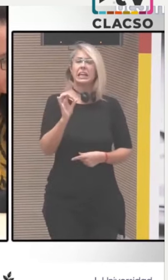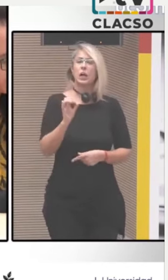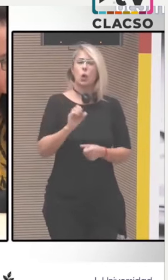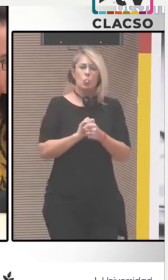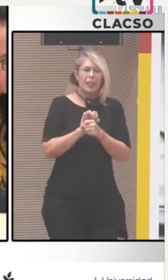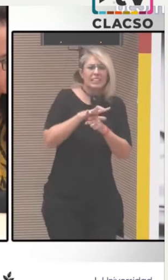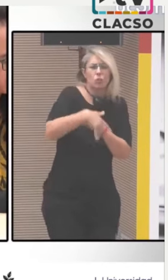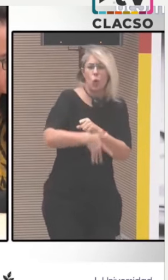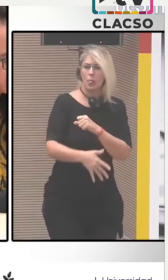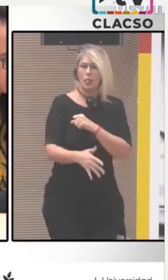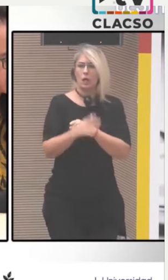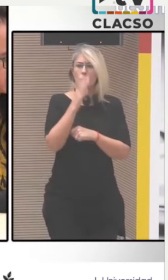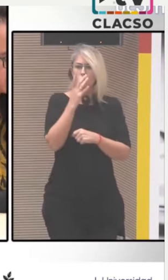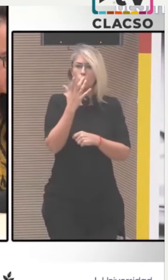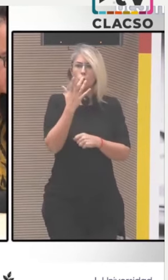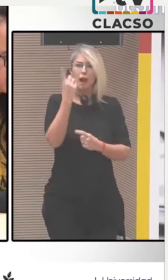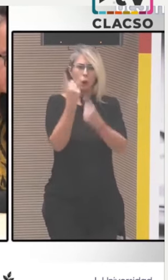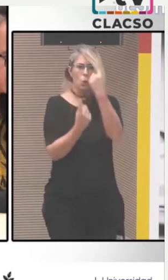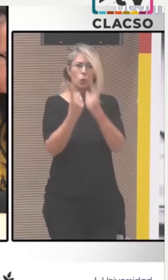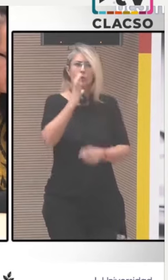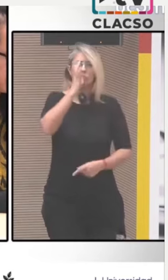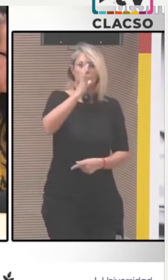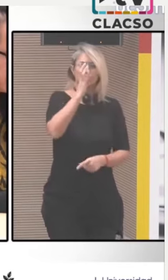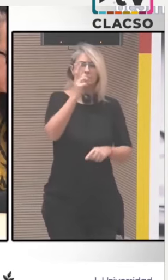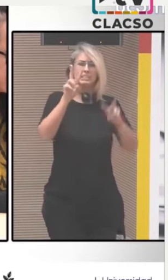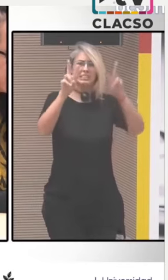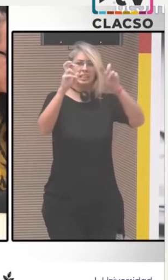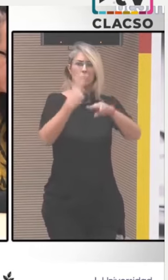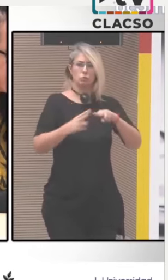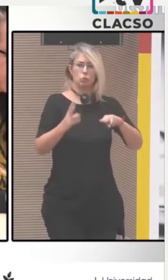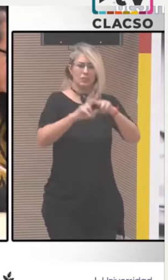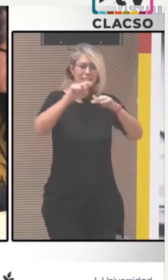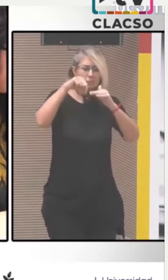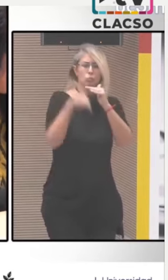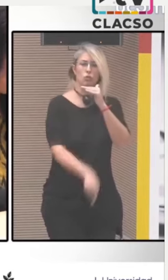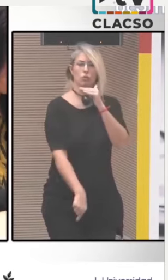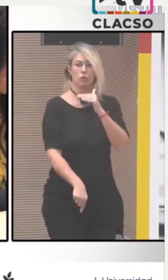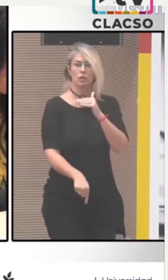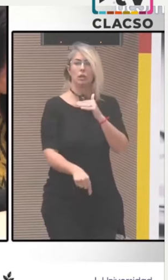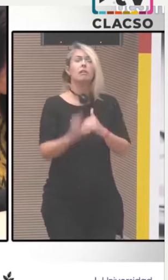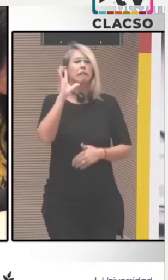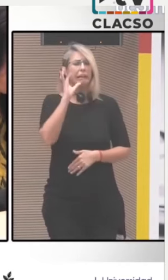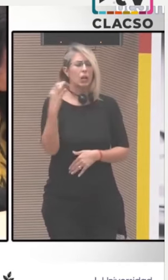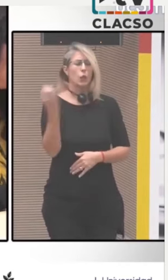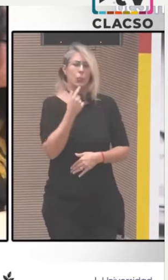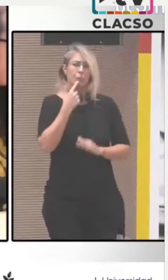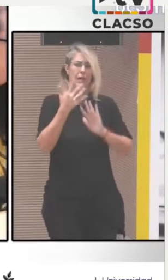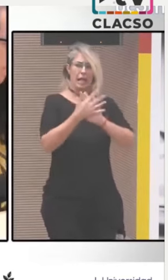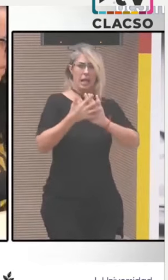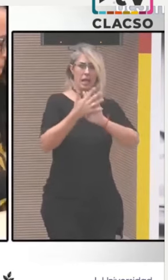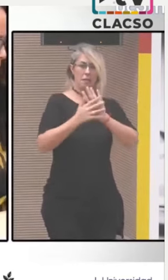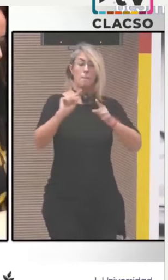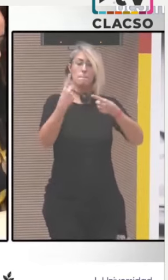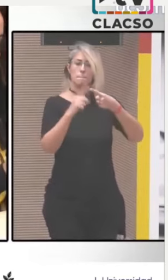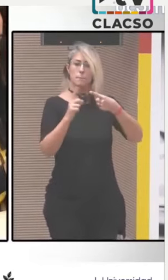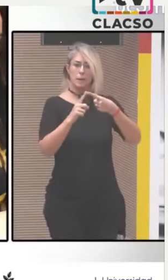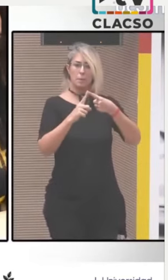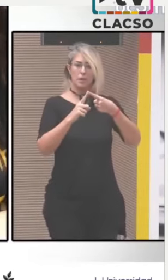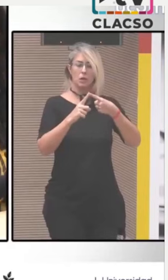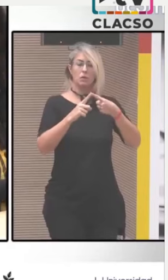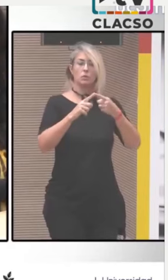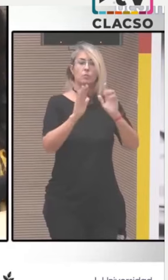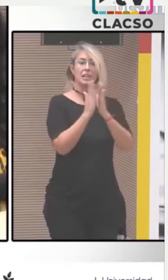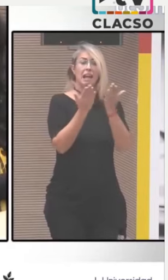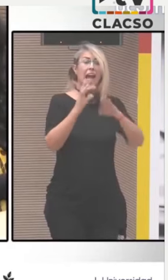supuesto, para Claxo esto es una prioridad enmarcado dentro de las plataformas para el diálogo social que, como tú bien sabes,